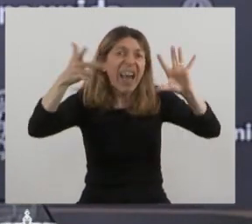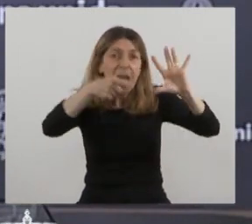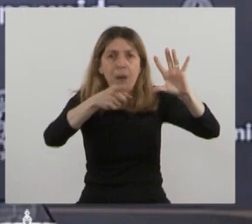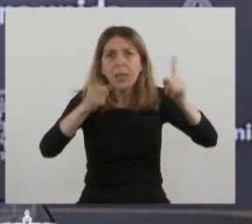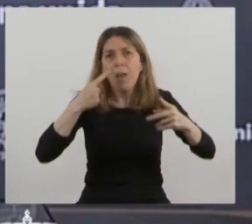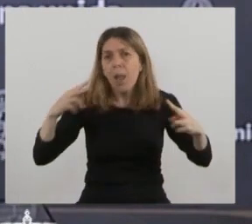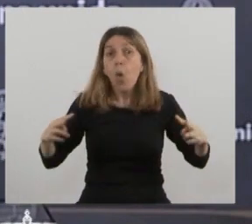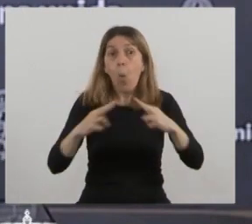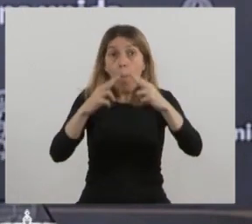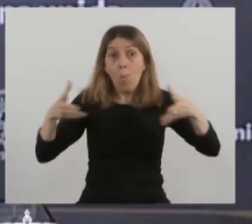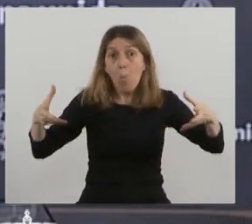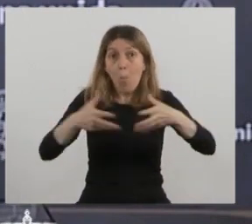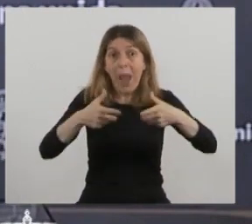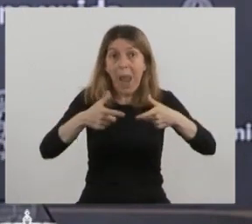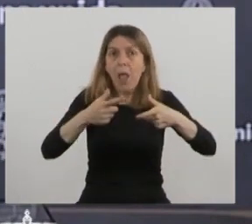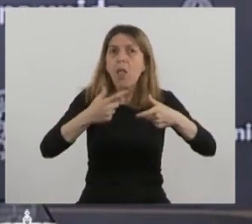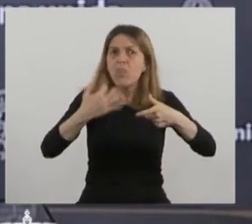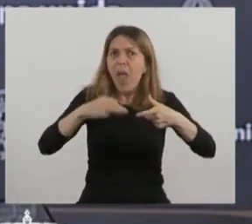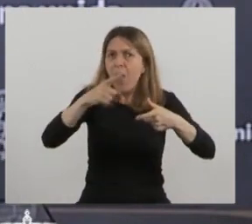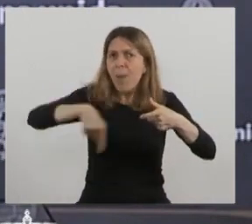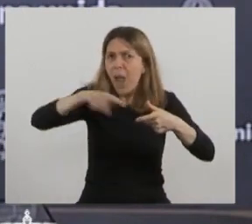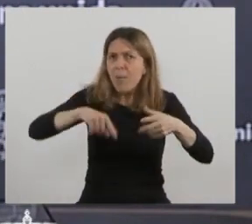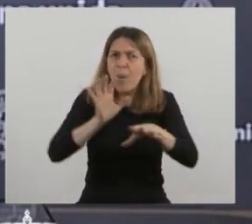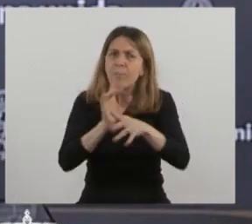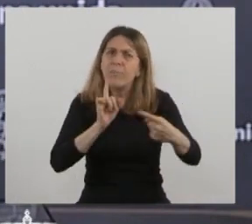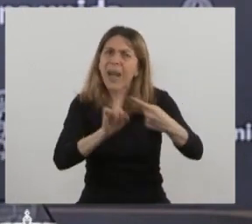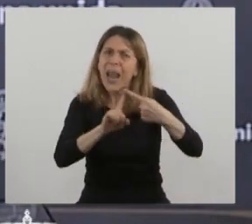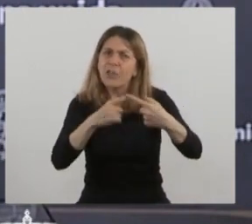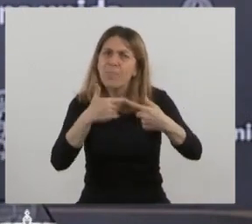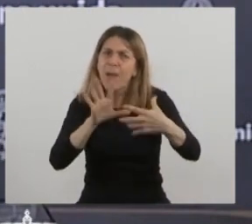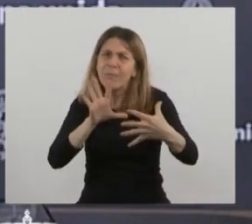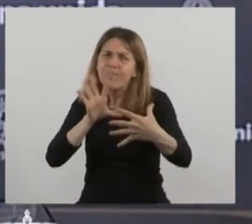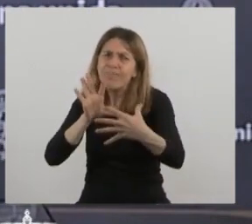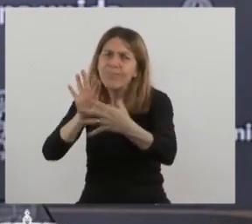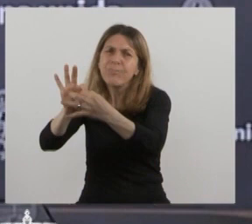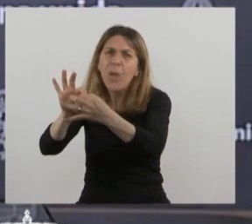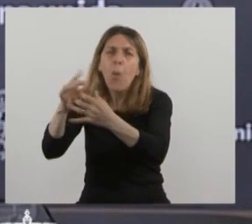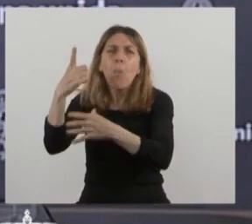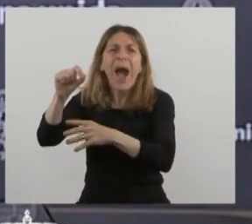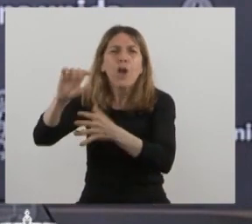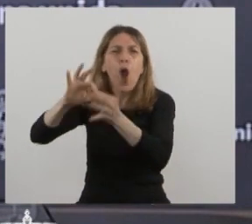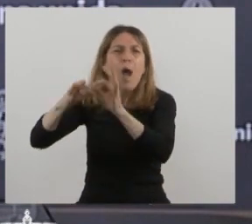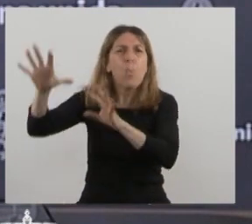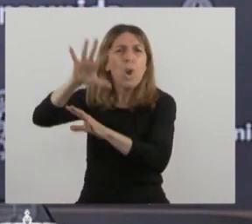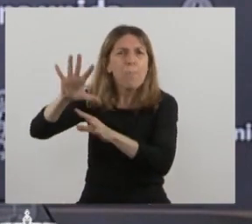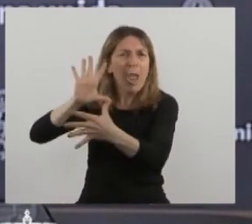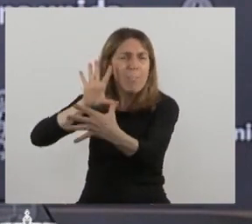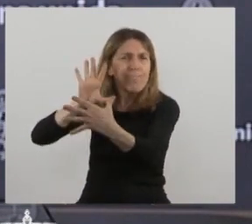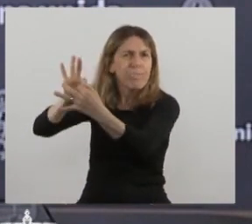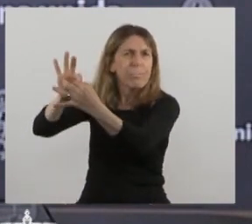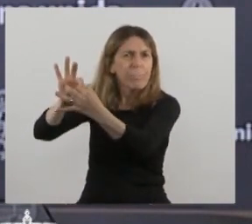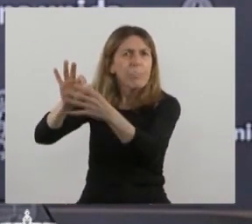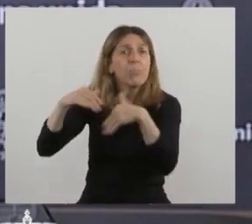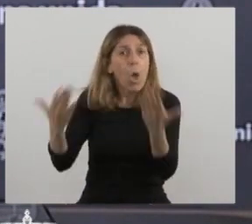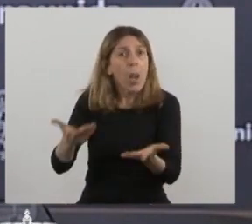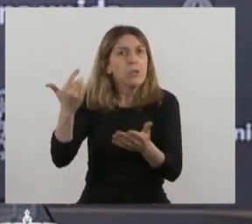deberíamos promover una relación más intensa con el Banco Europeo de Inversiones. Y para eso España y Portugal cumplen un rol